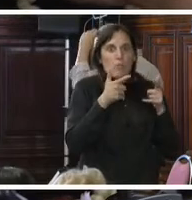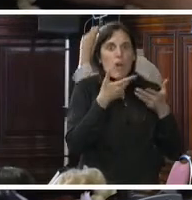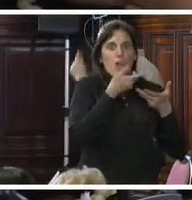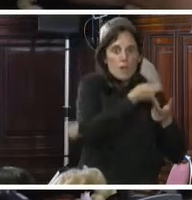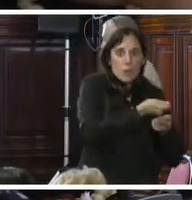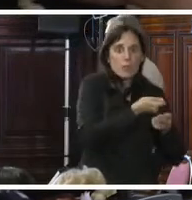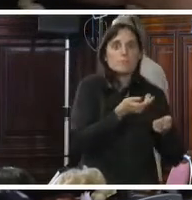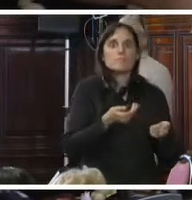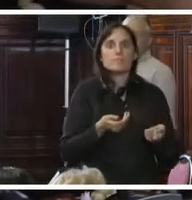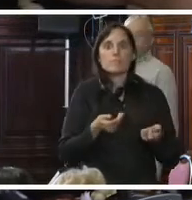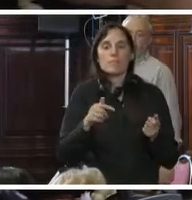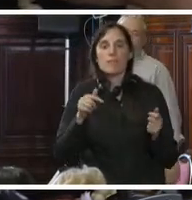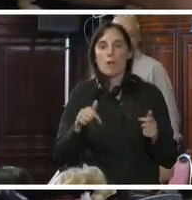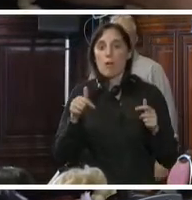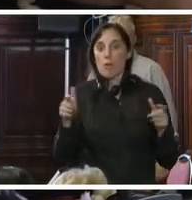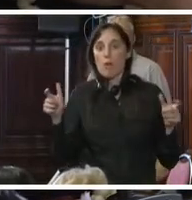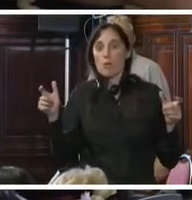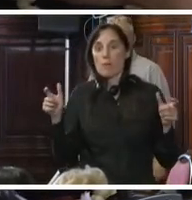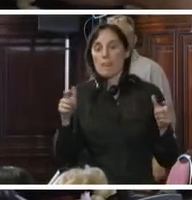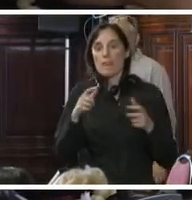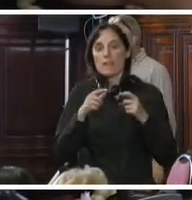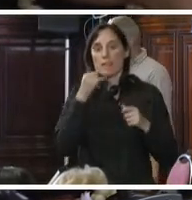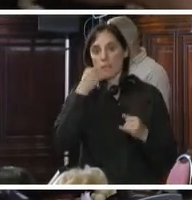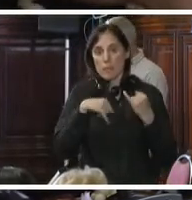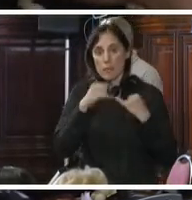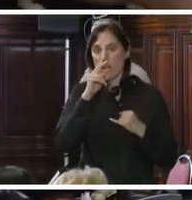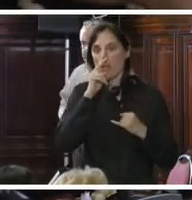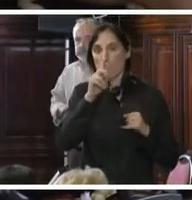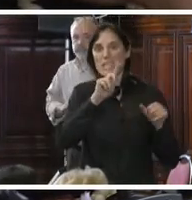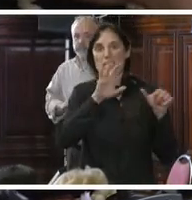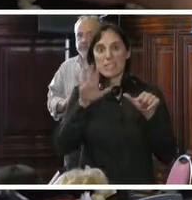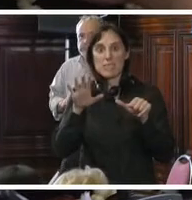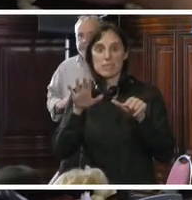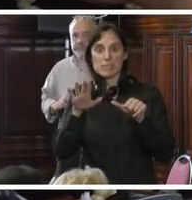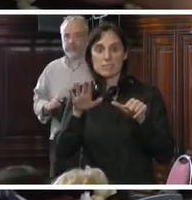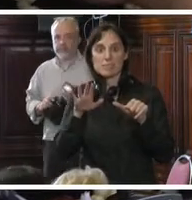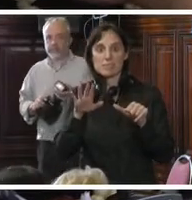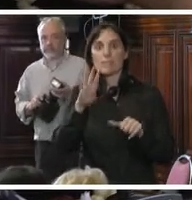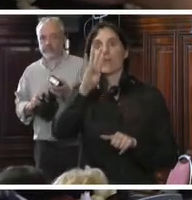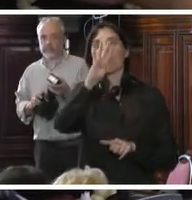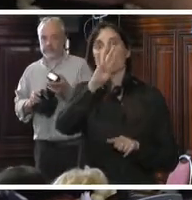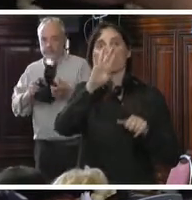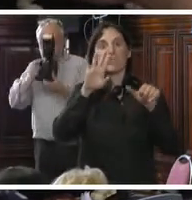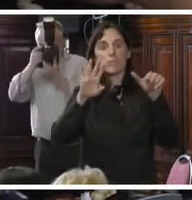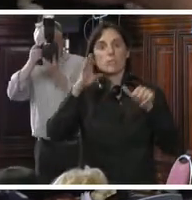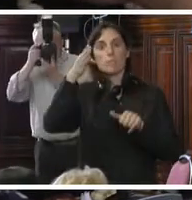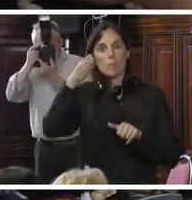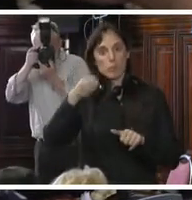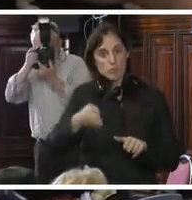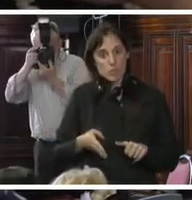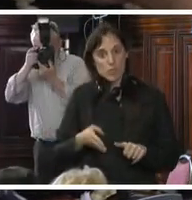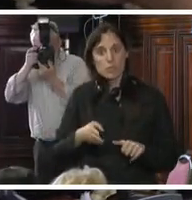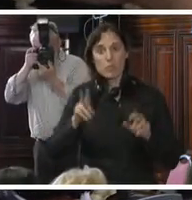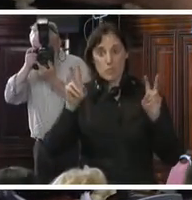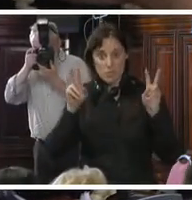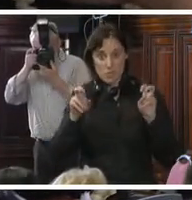Drogas y el Delito, presente el día de hoy, del 2016, menos de la mitad, es decir, el 46% de los casos de trata